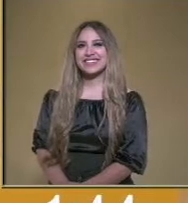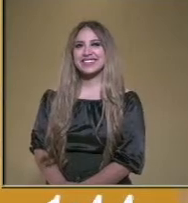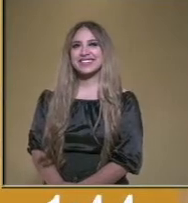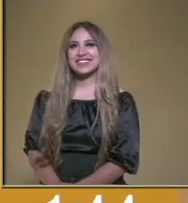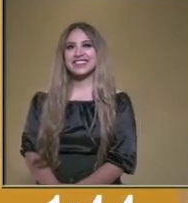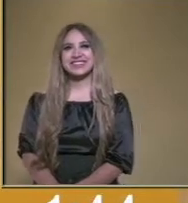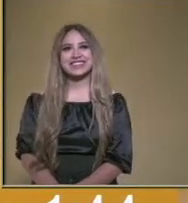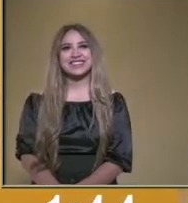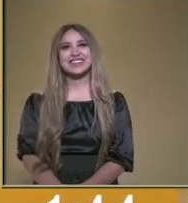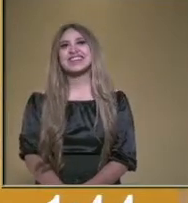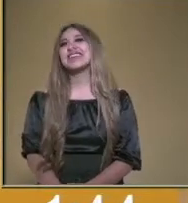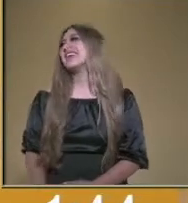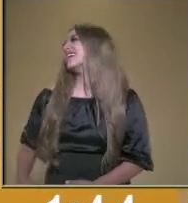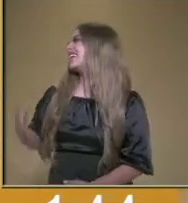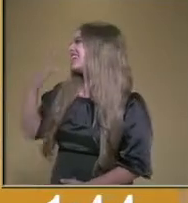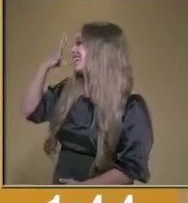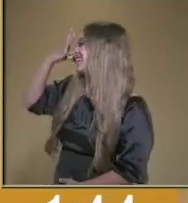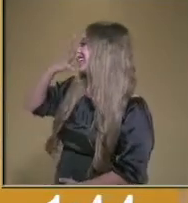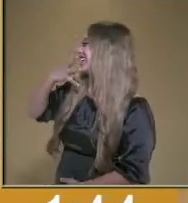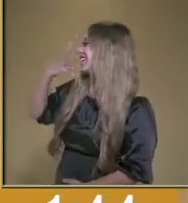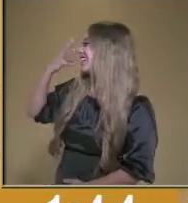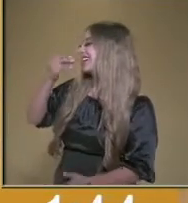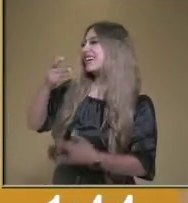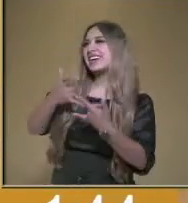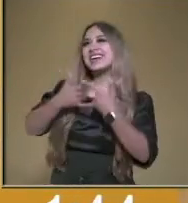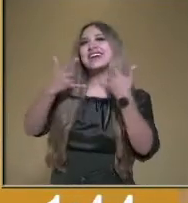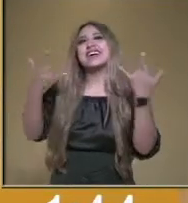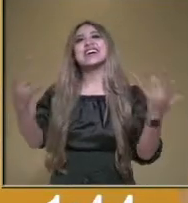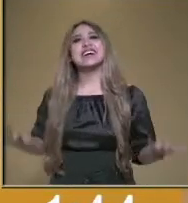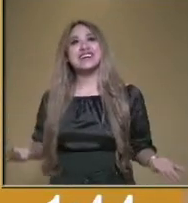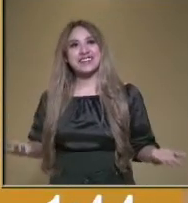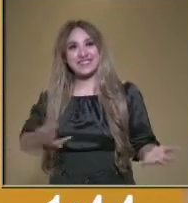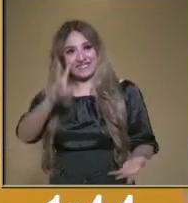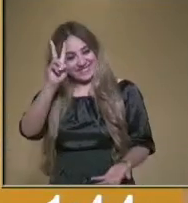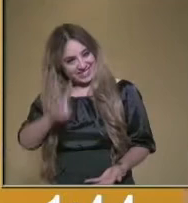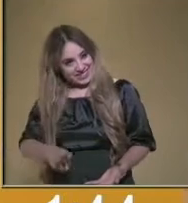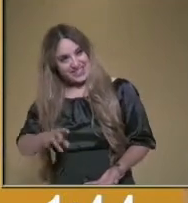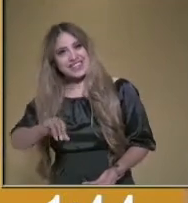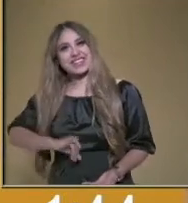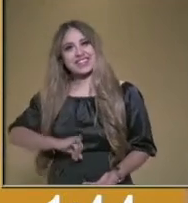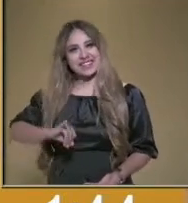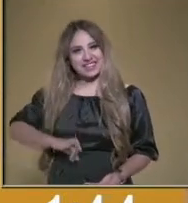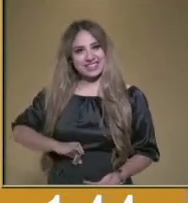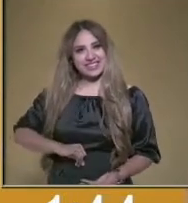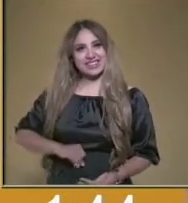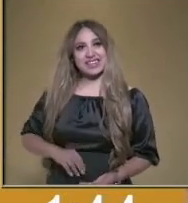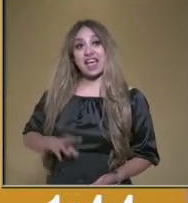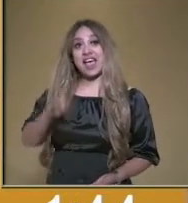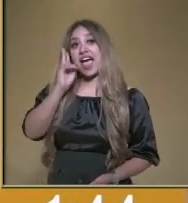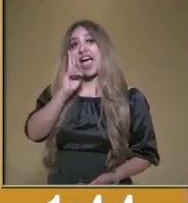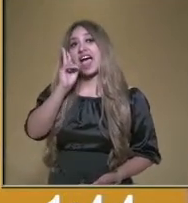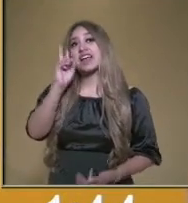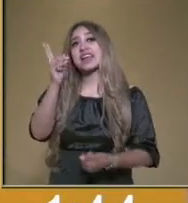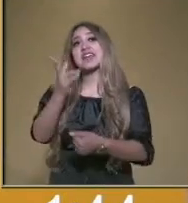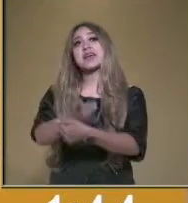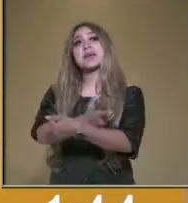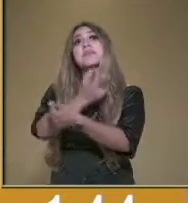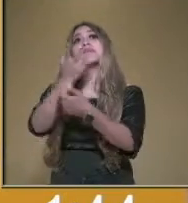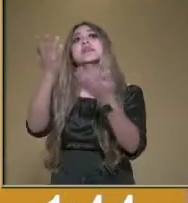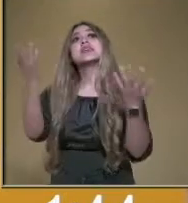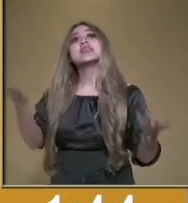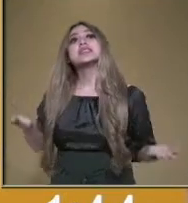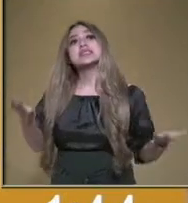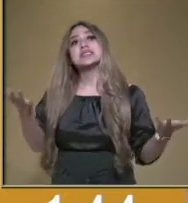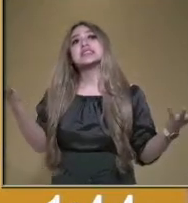¡Ay, qué bonita historia! ¿Qué tal, amiguitos? ¿Verdad que está interesante? Pues vamos a ver qué sucedió. ¿Qué